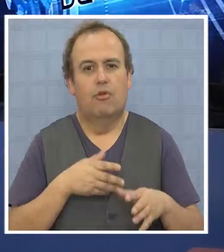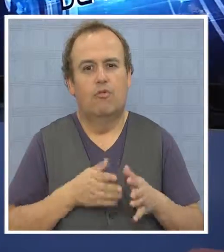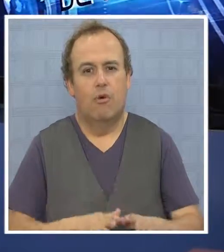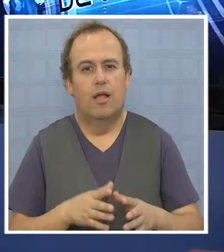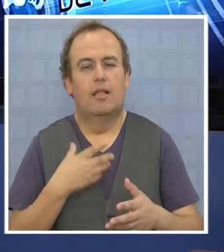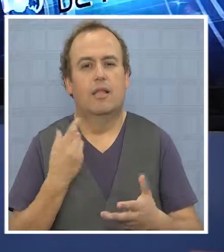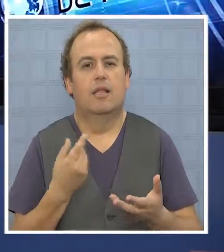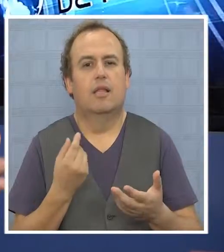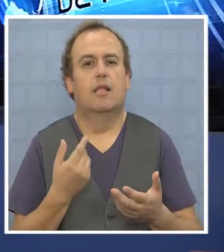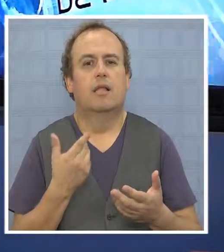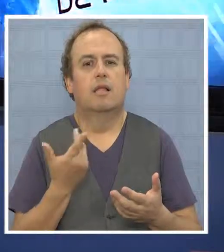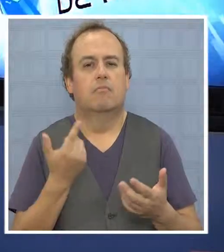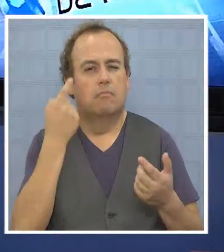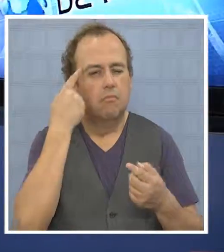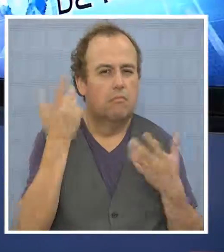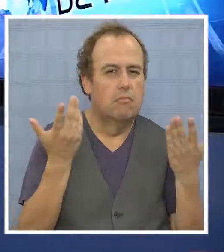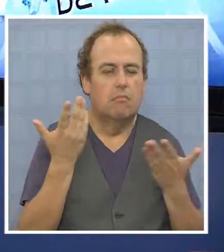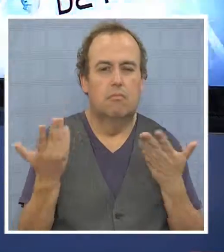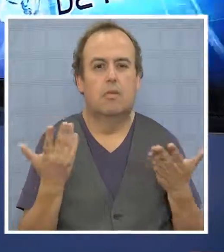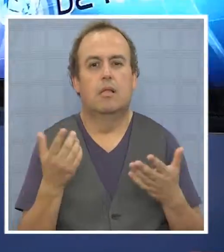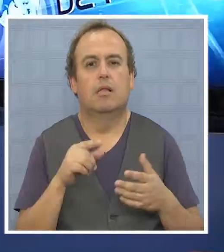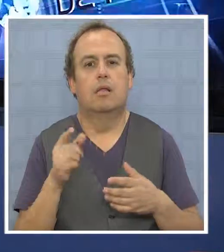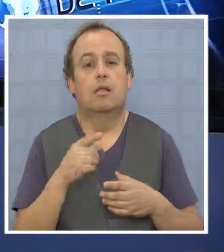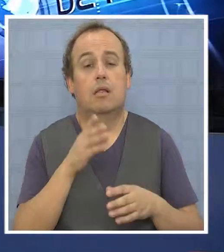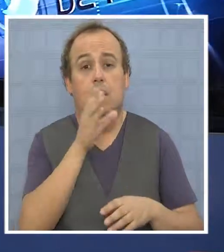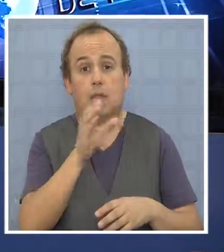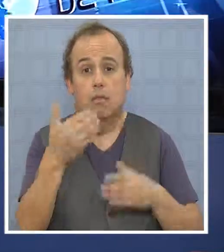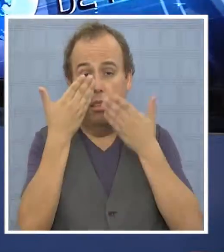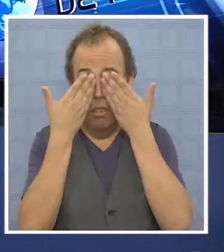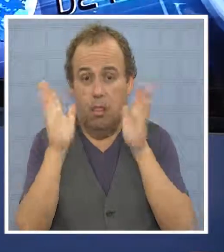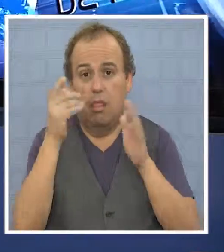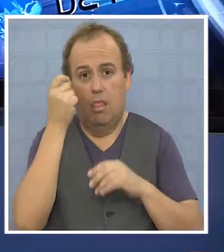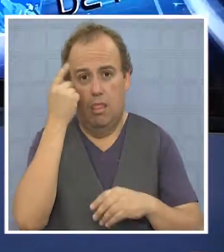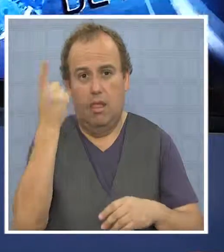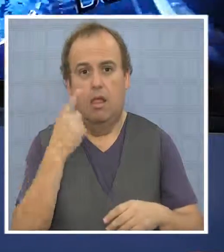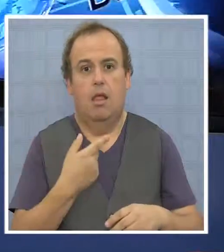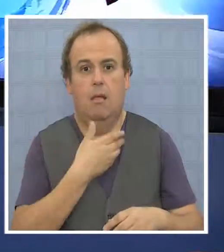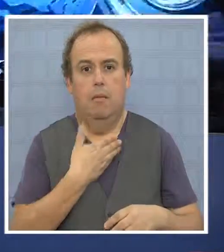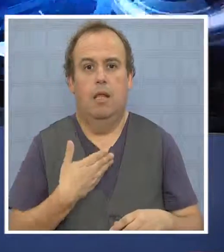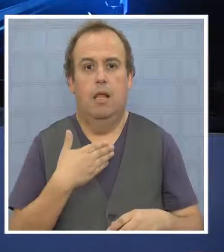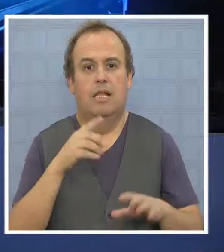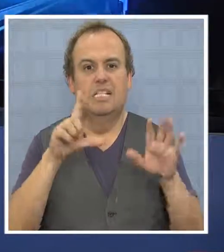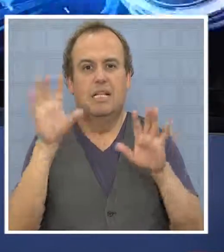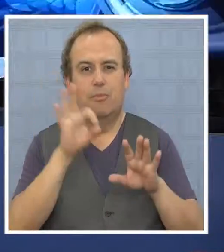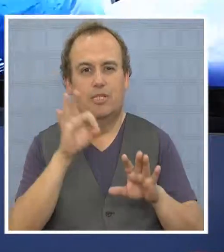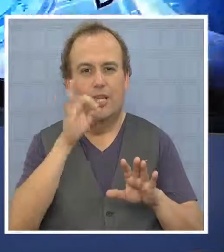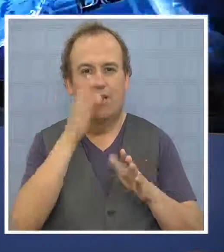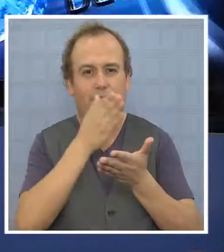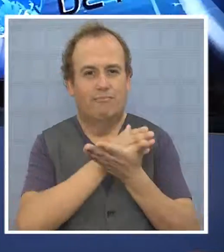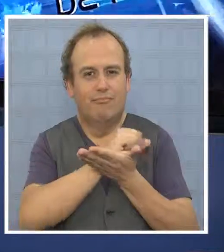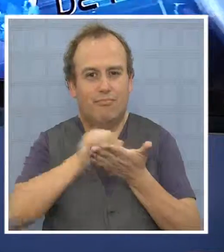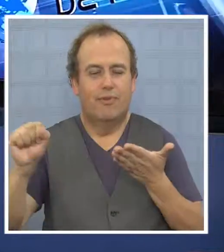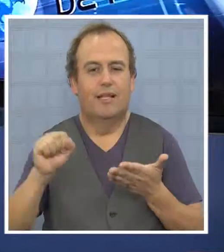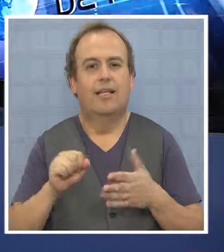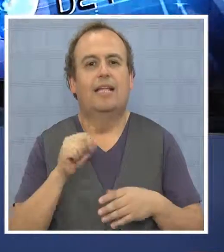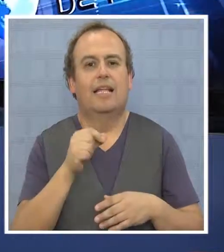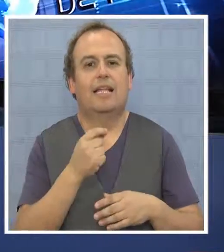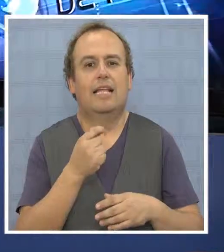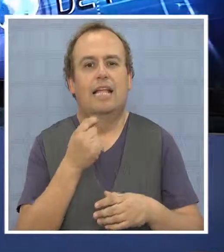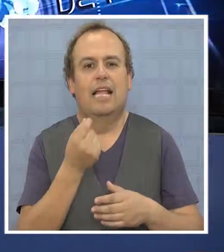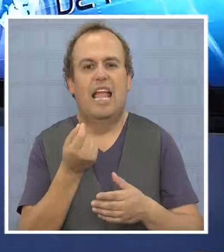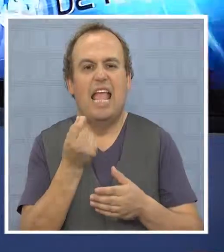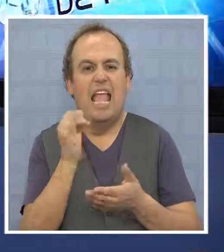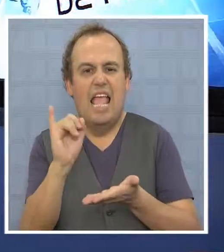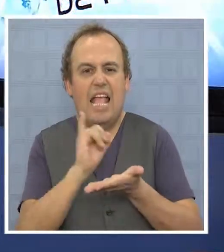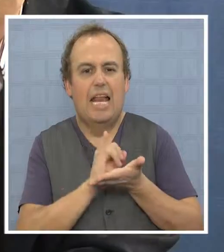saliendo con postnatal está percibiendo el chiste del tema. La gente está recién dándose cuenta de lo que significa que te eliminan el 7%. El ingreso ético